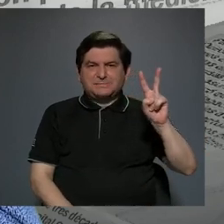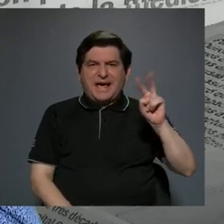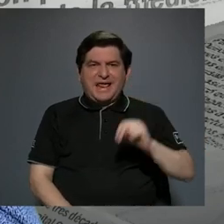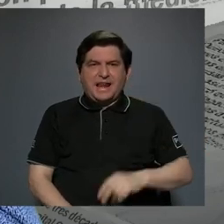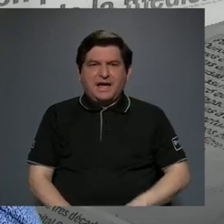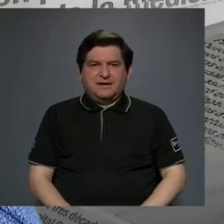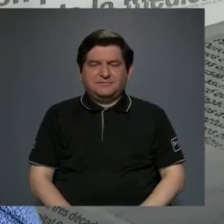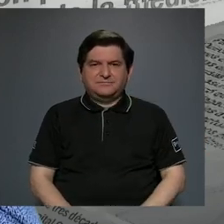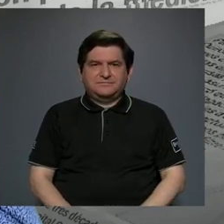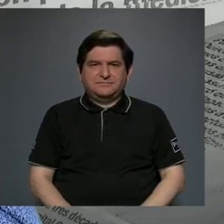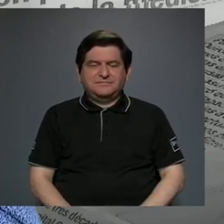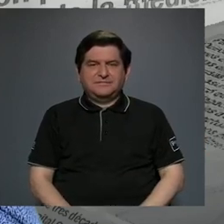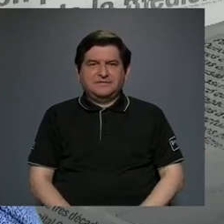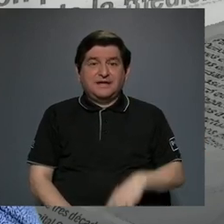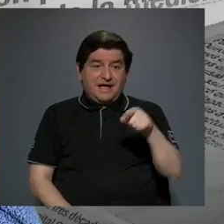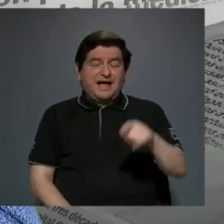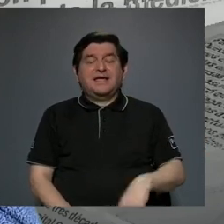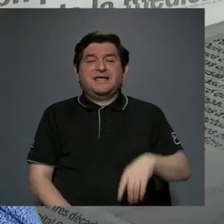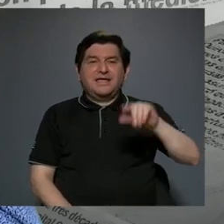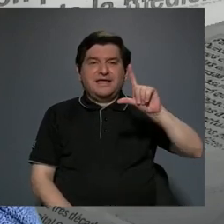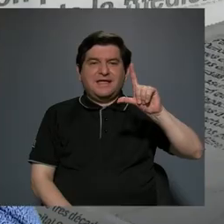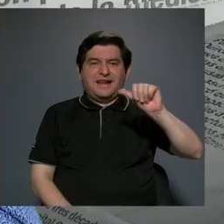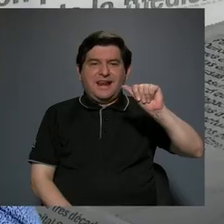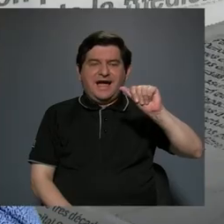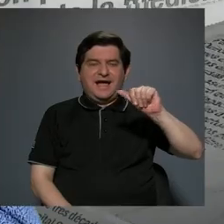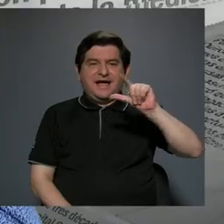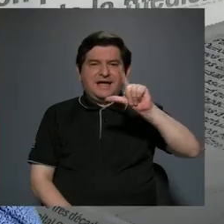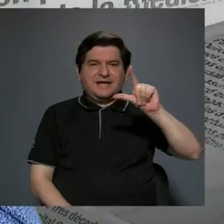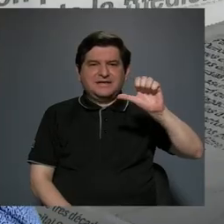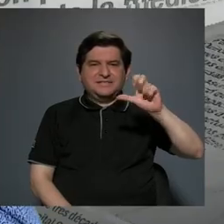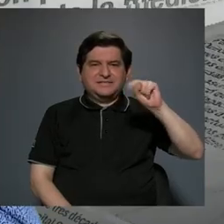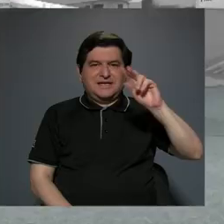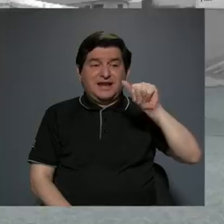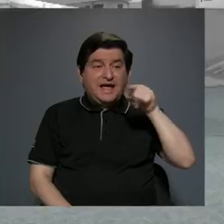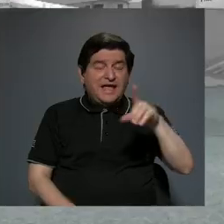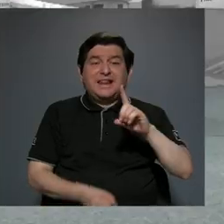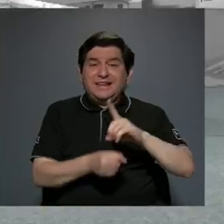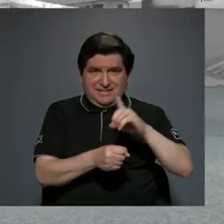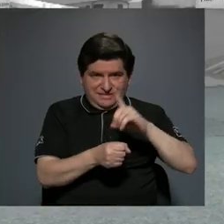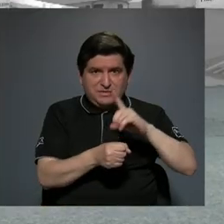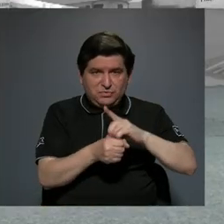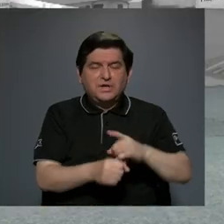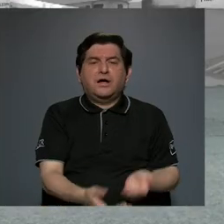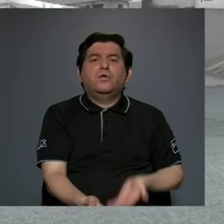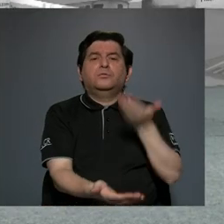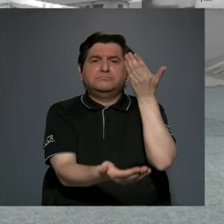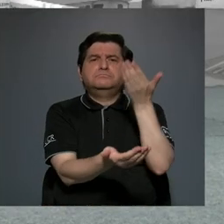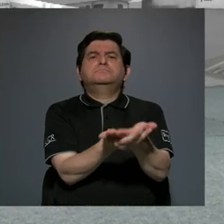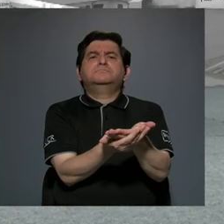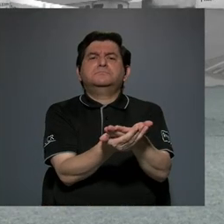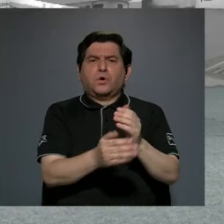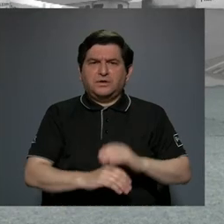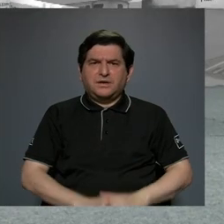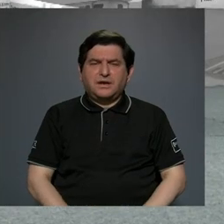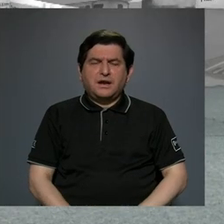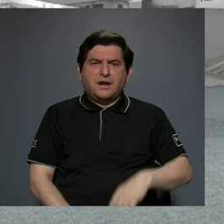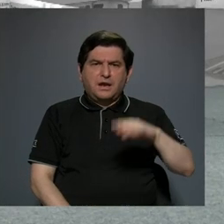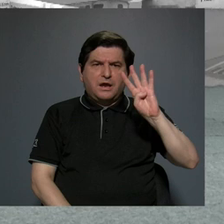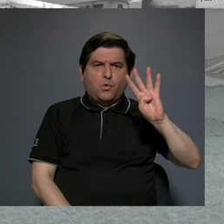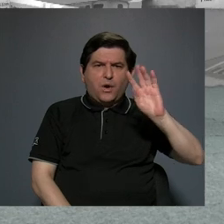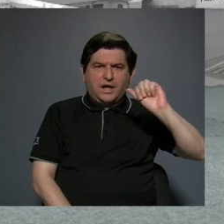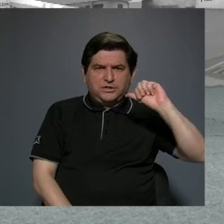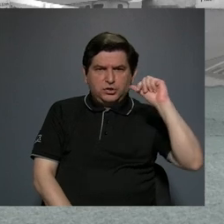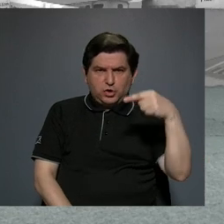es La Llena, en donde él, siendo diputado, propone que sea el 4 de